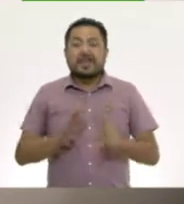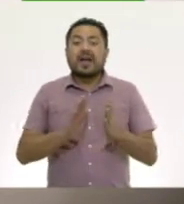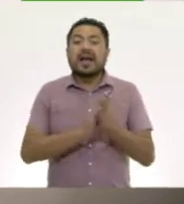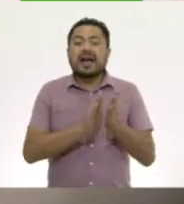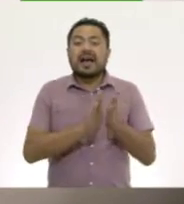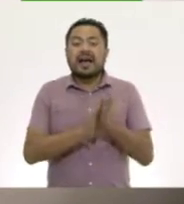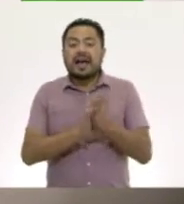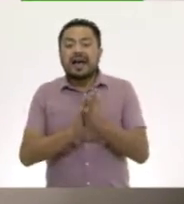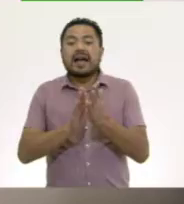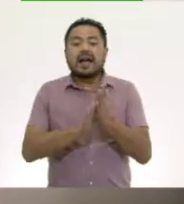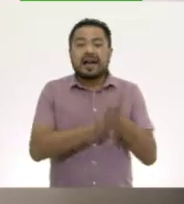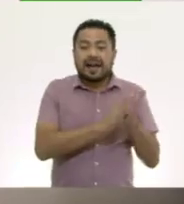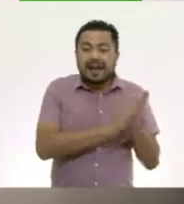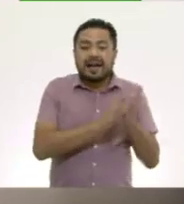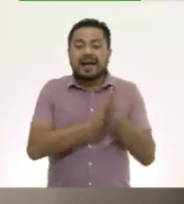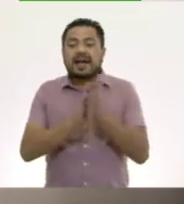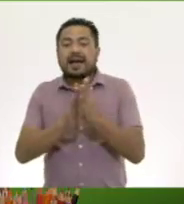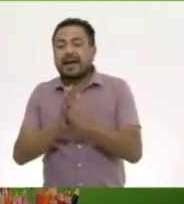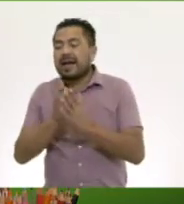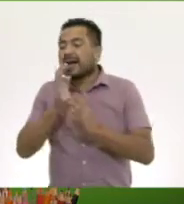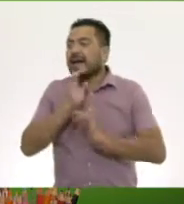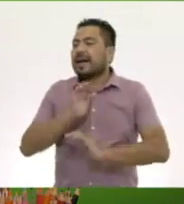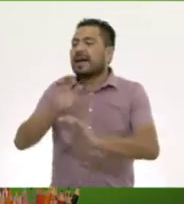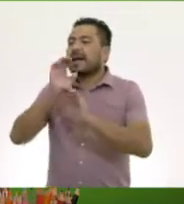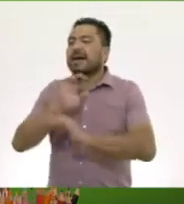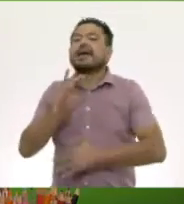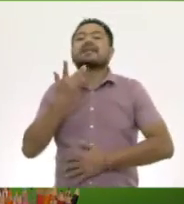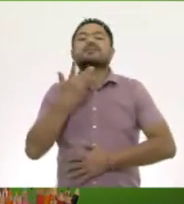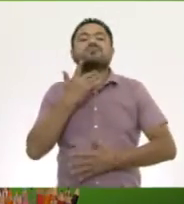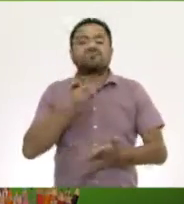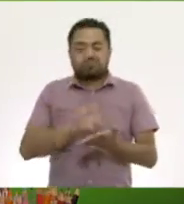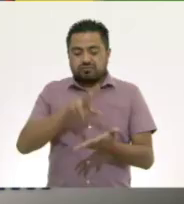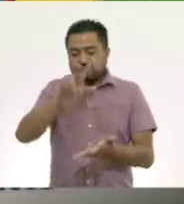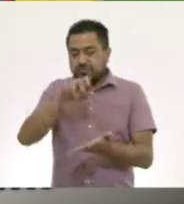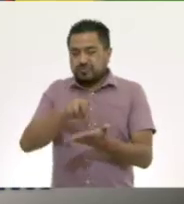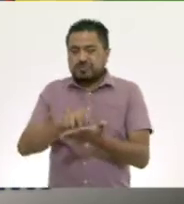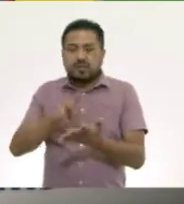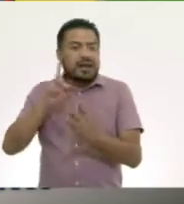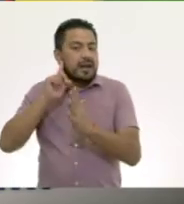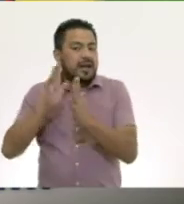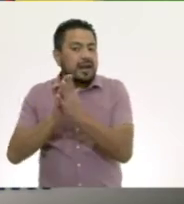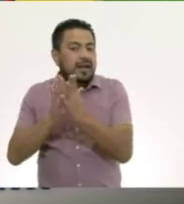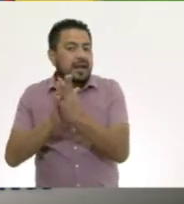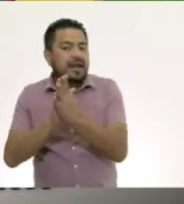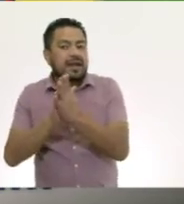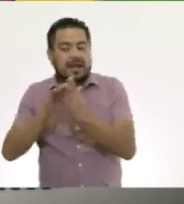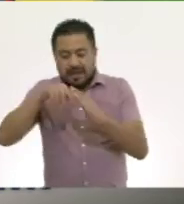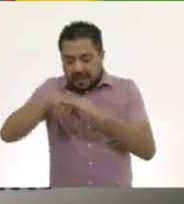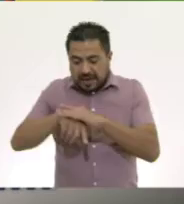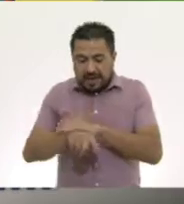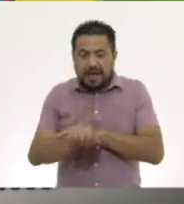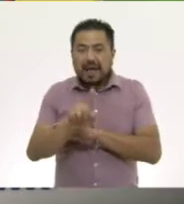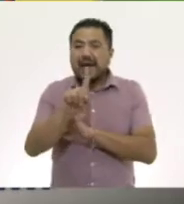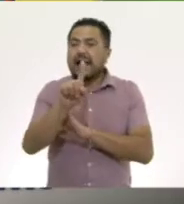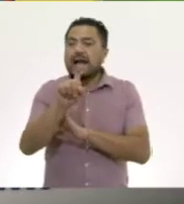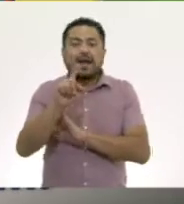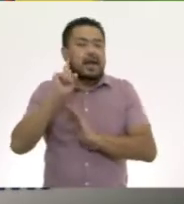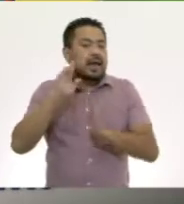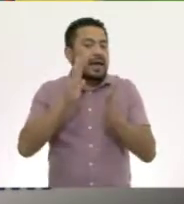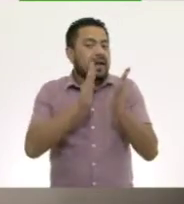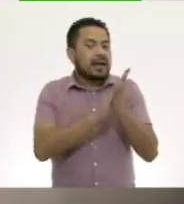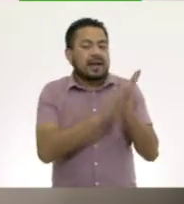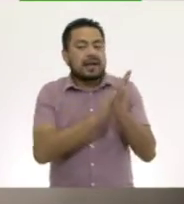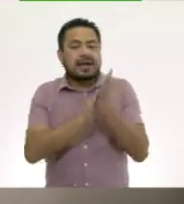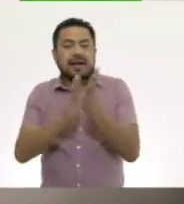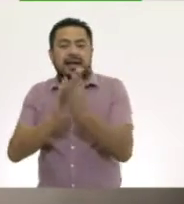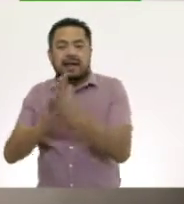Cucú, cucú, cantaba la rana. Cucú, cucú, debajo del agua. Cucú, cucú,